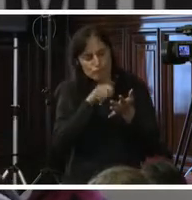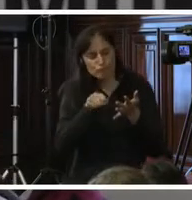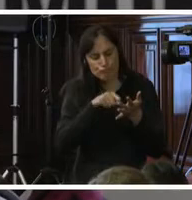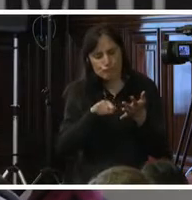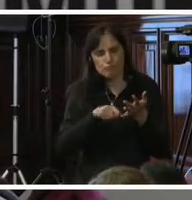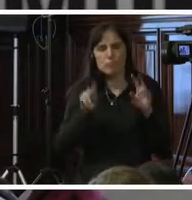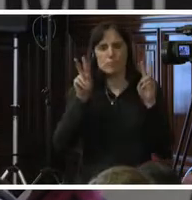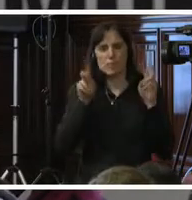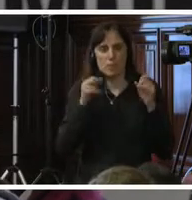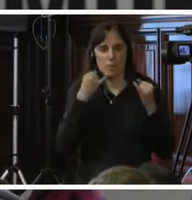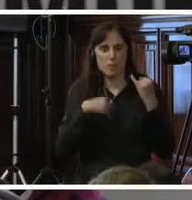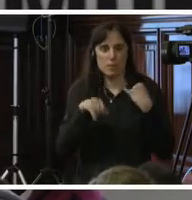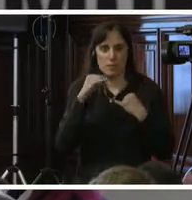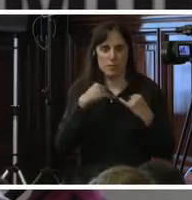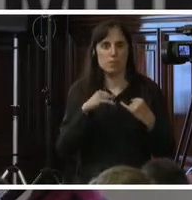sentido.